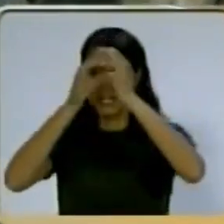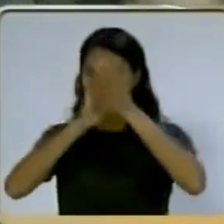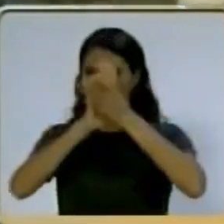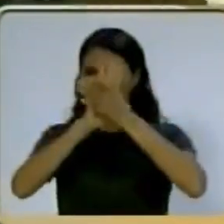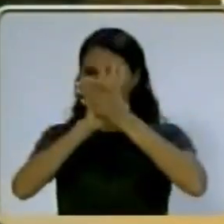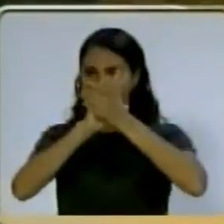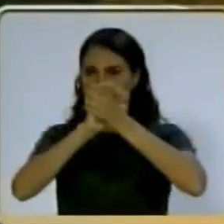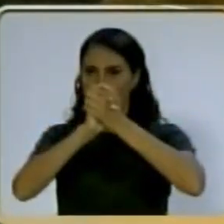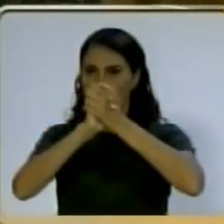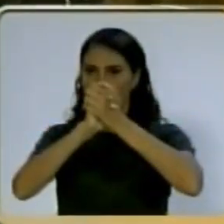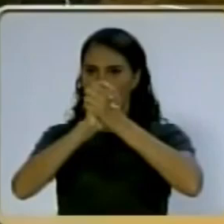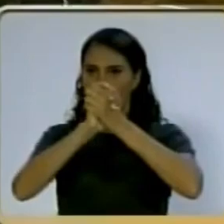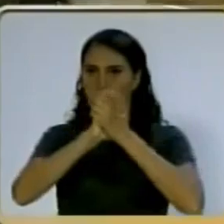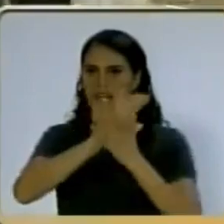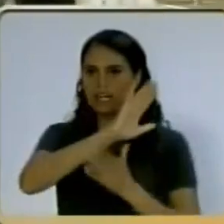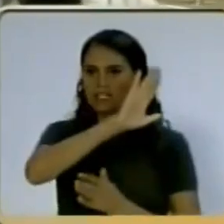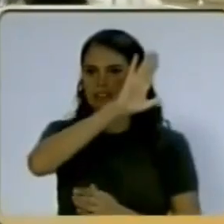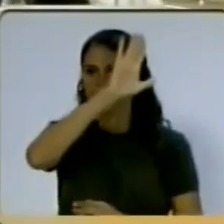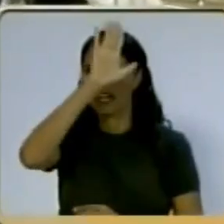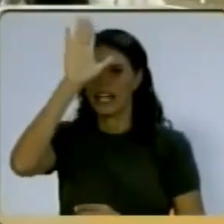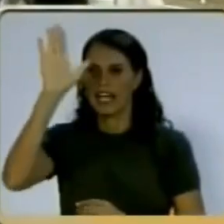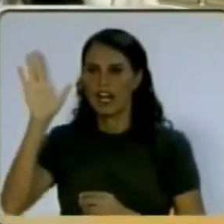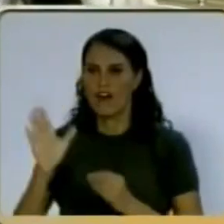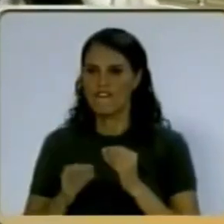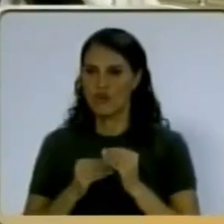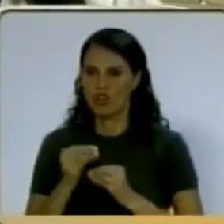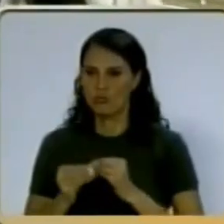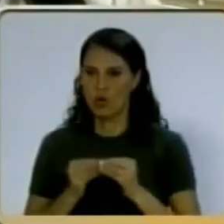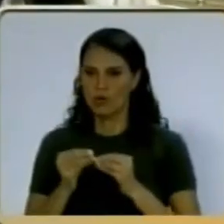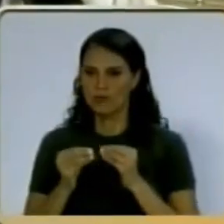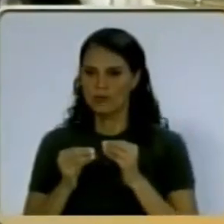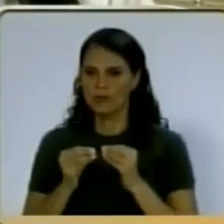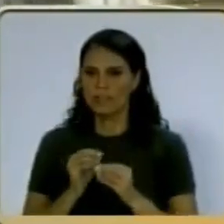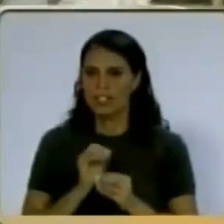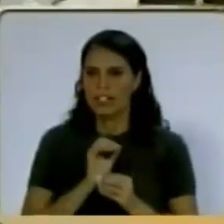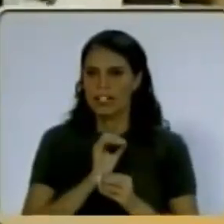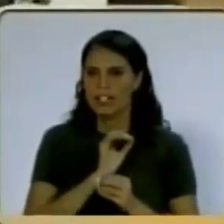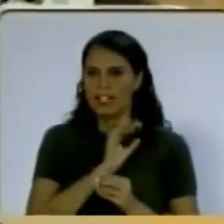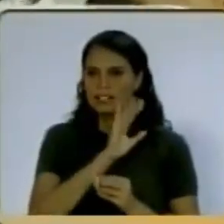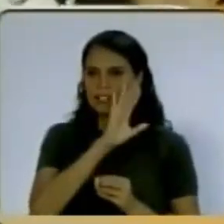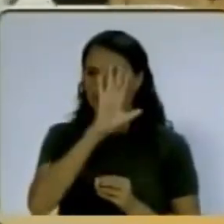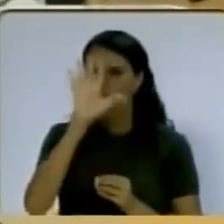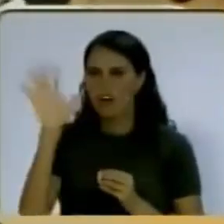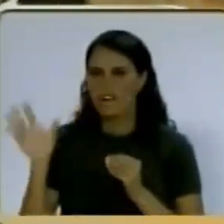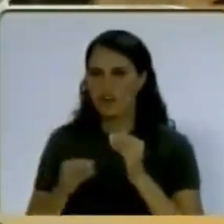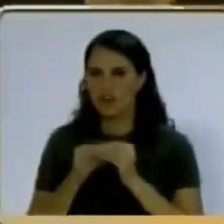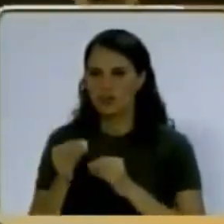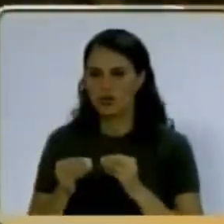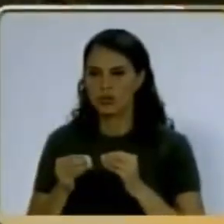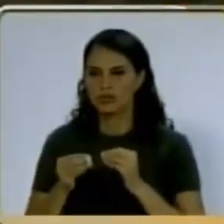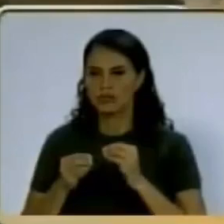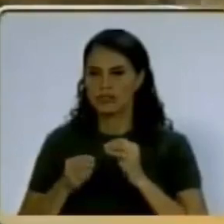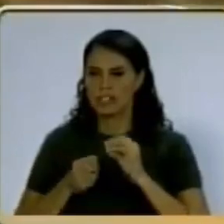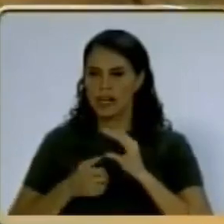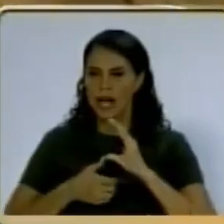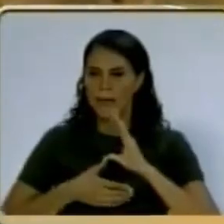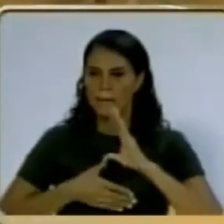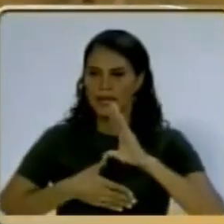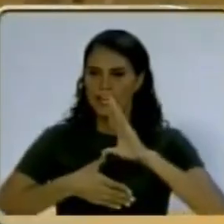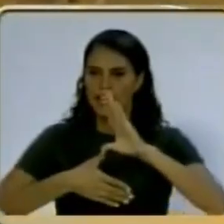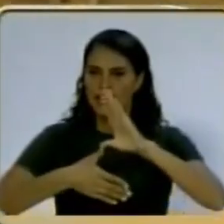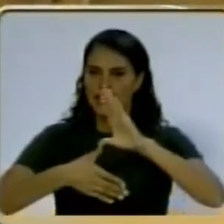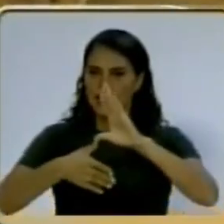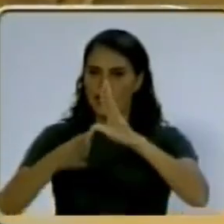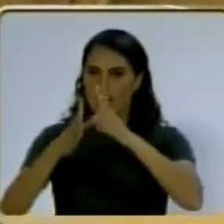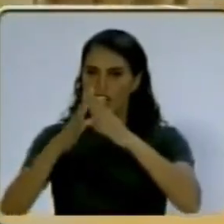unida con lazos, que el cielo formó, que el cielo formó. La